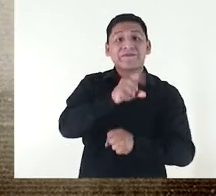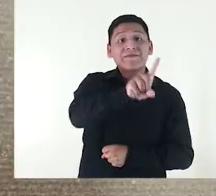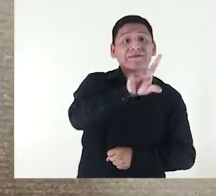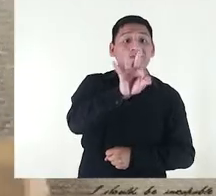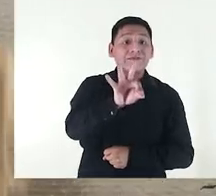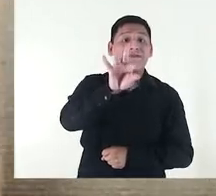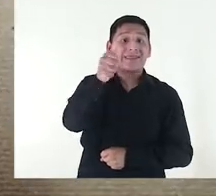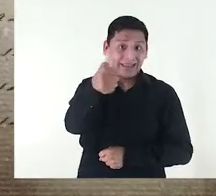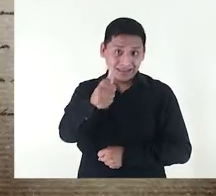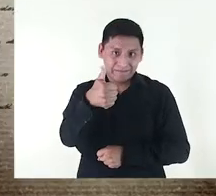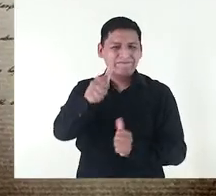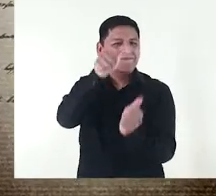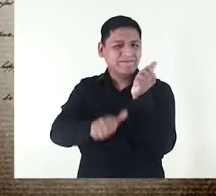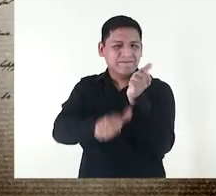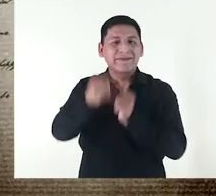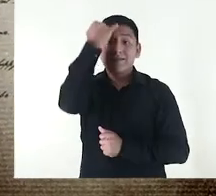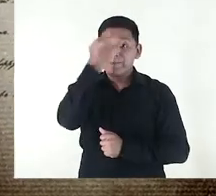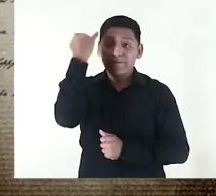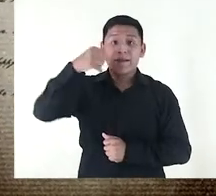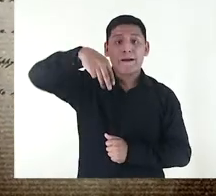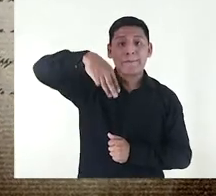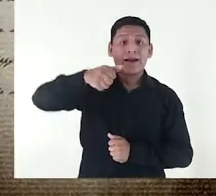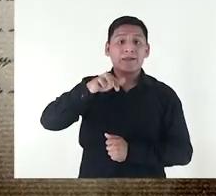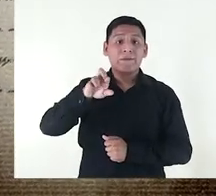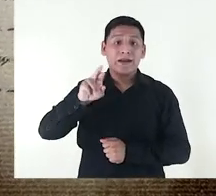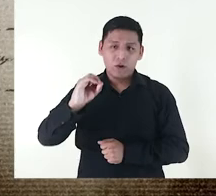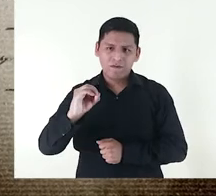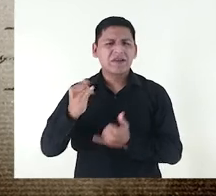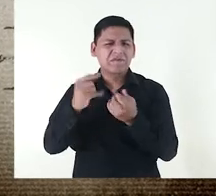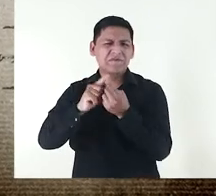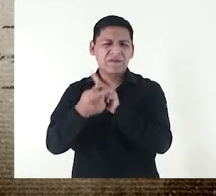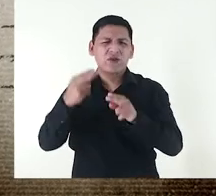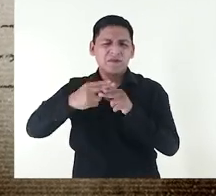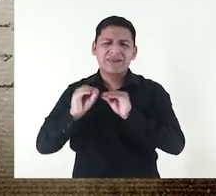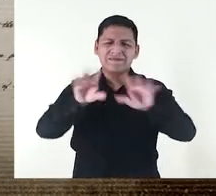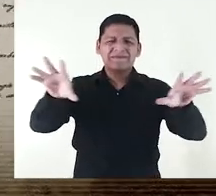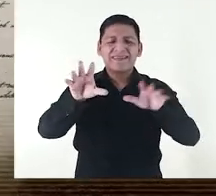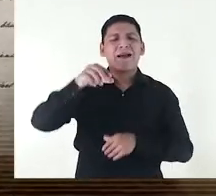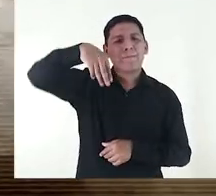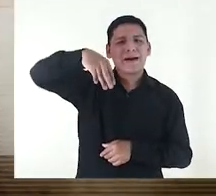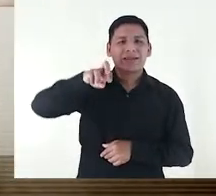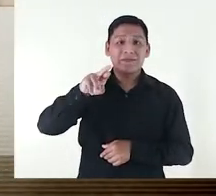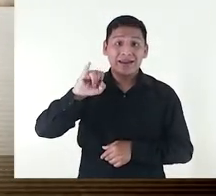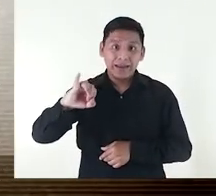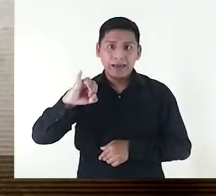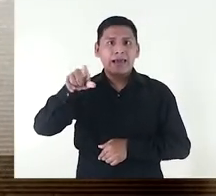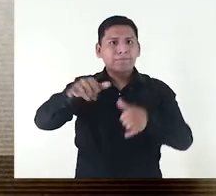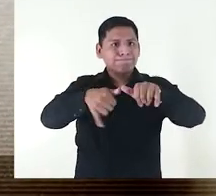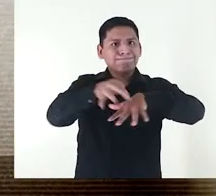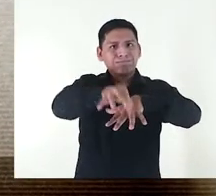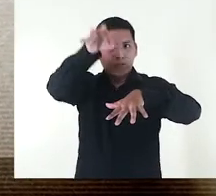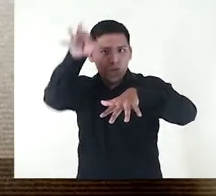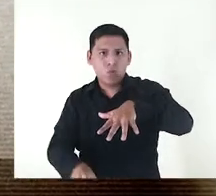inicios del año 1910 por los hermanos italianos Maspero, pero se anunciaban por aquí como Masperi, arquitectos